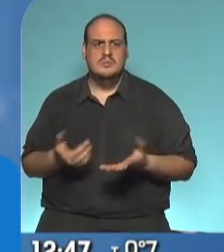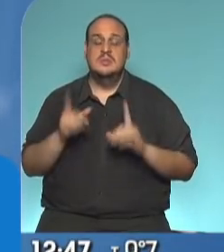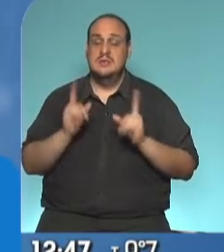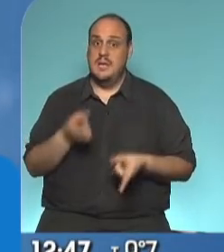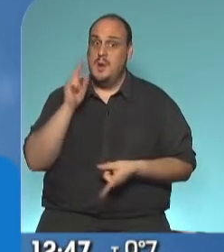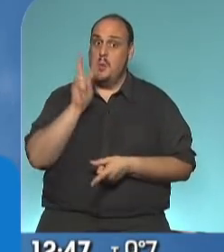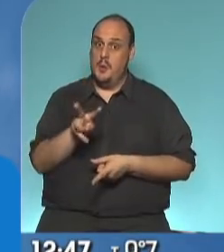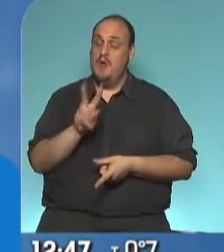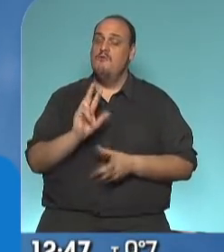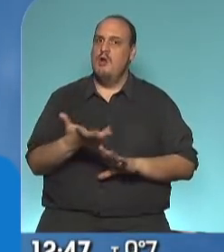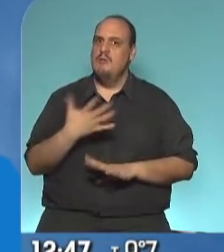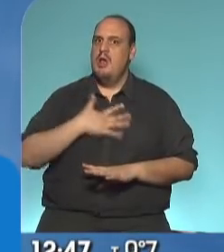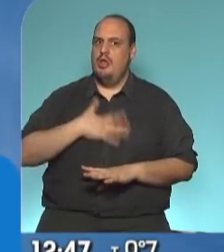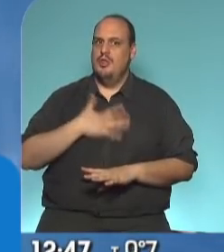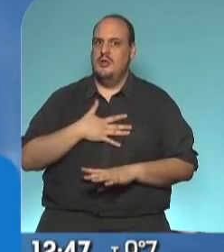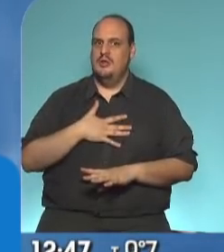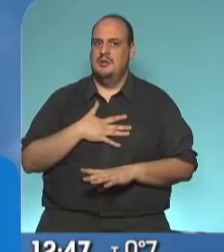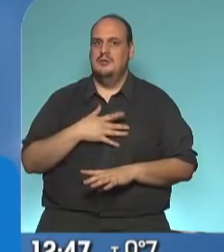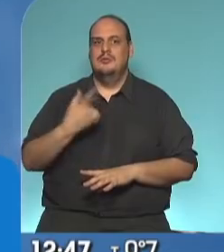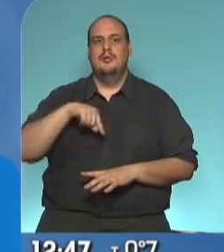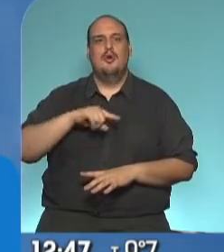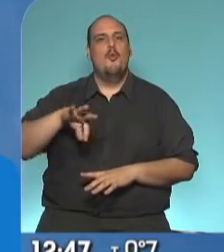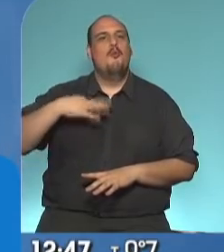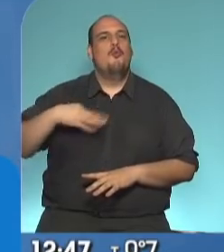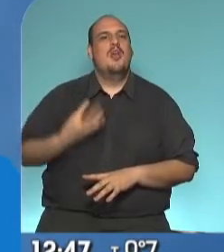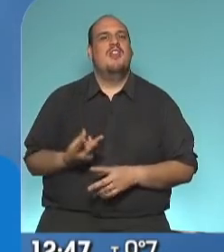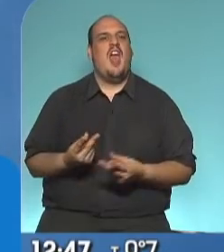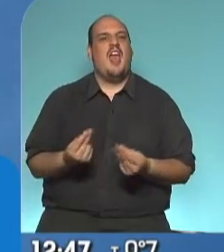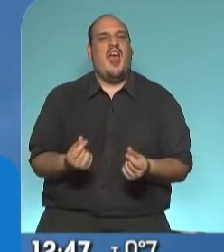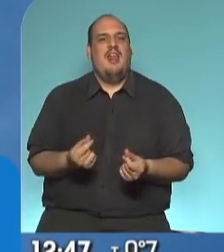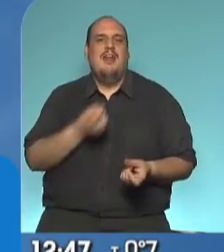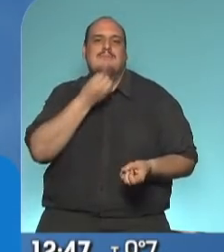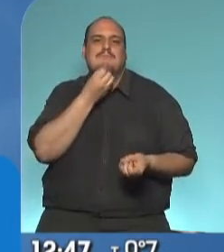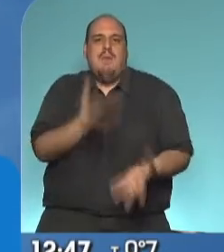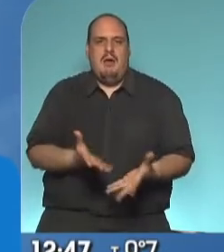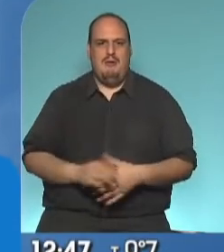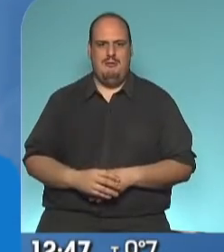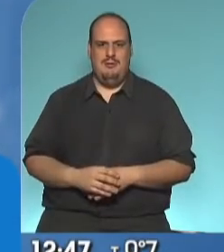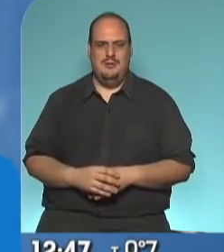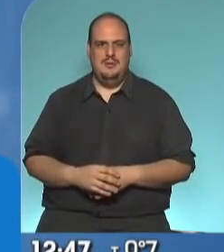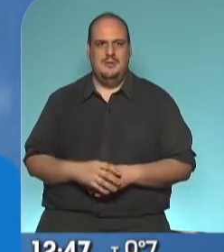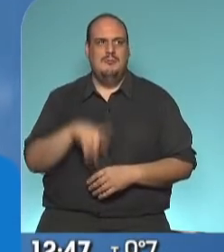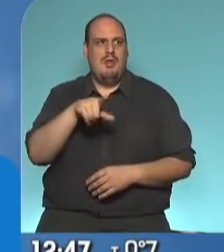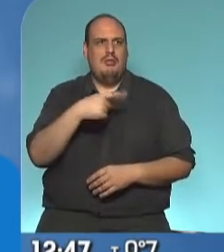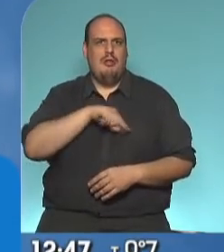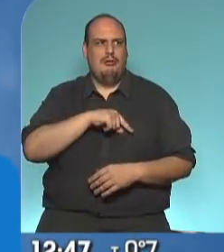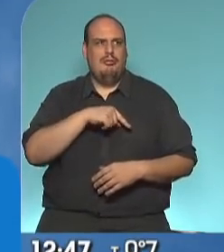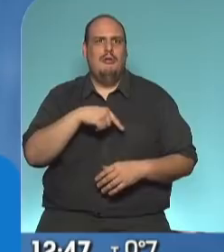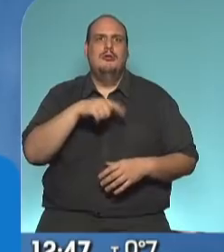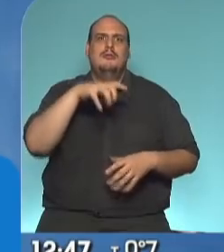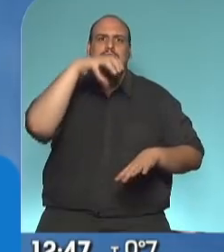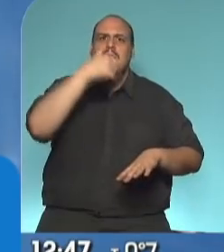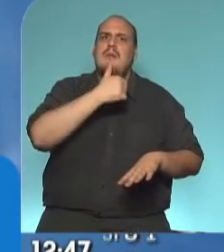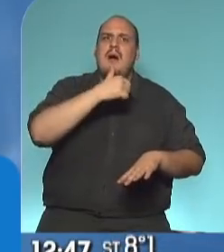veo con alegría que estamos mejorando la calidad de vida de la gente cuando estamos desarrollando plantas de